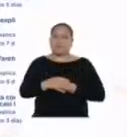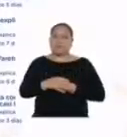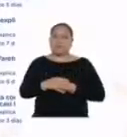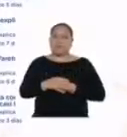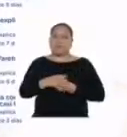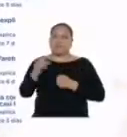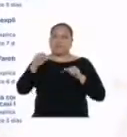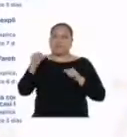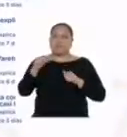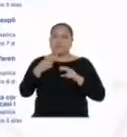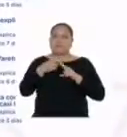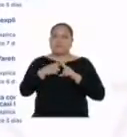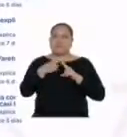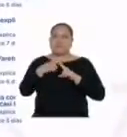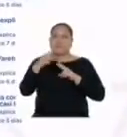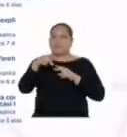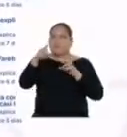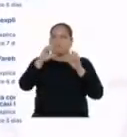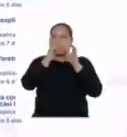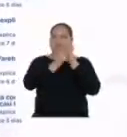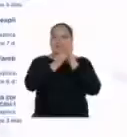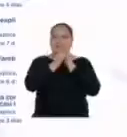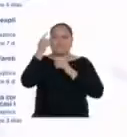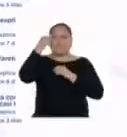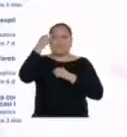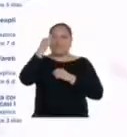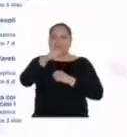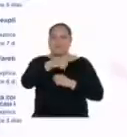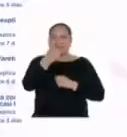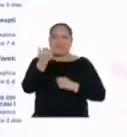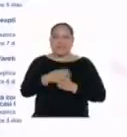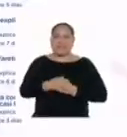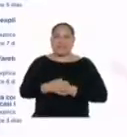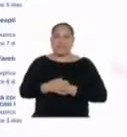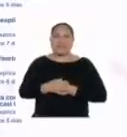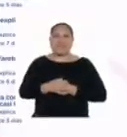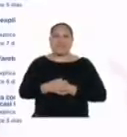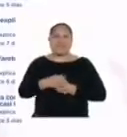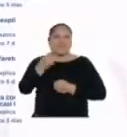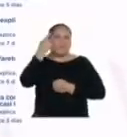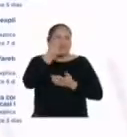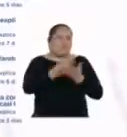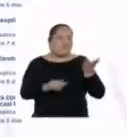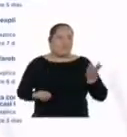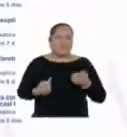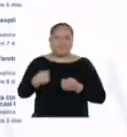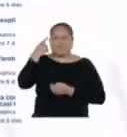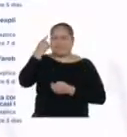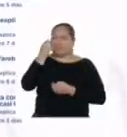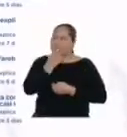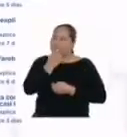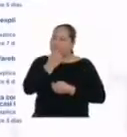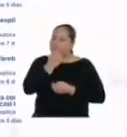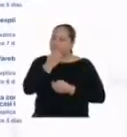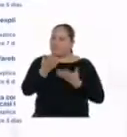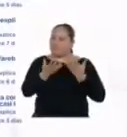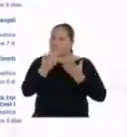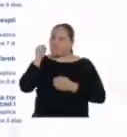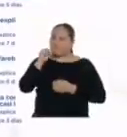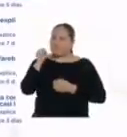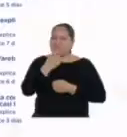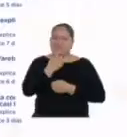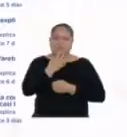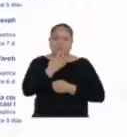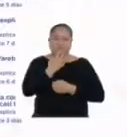nombre de tu canal? ¿Por qué no piensas en otro? ¿Qué? Bueno, quizás tiene razón.